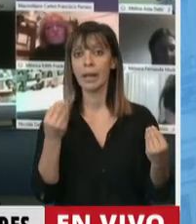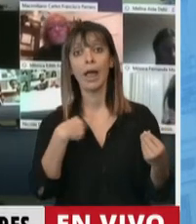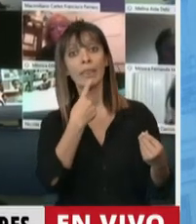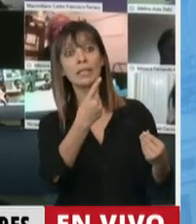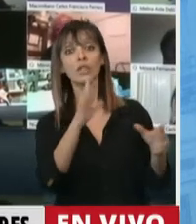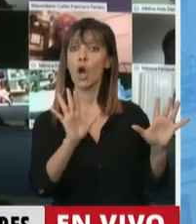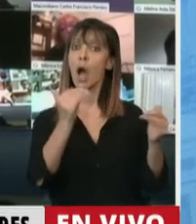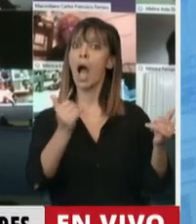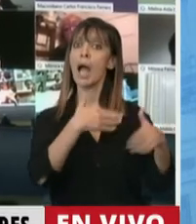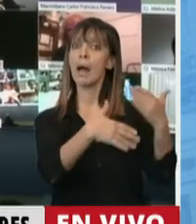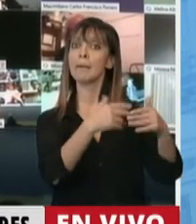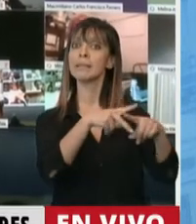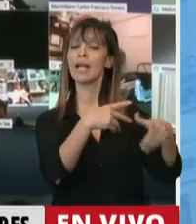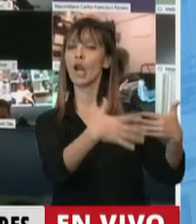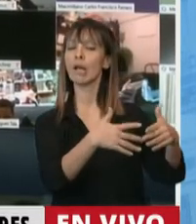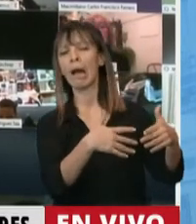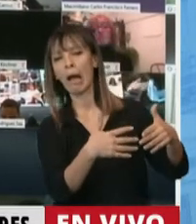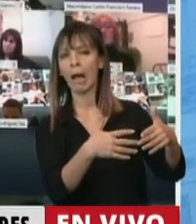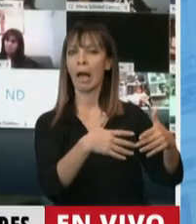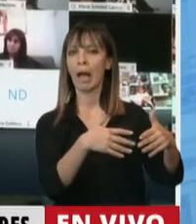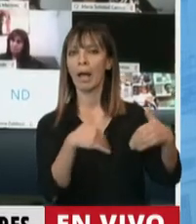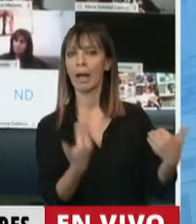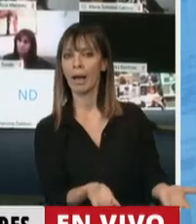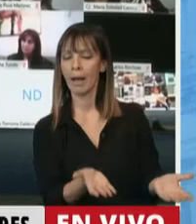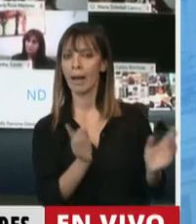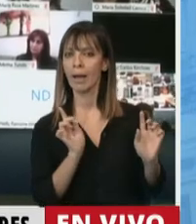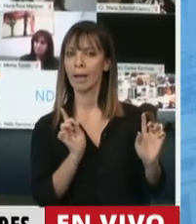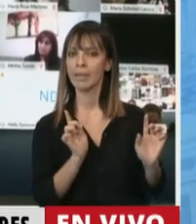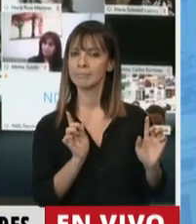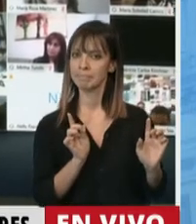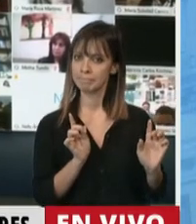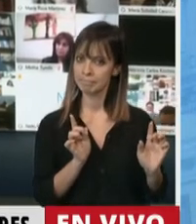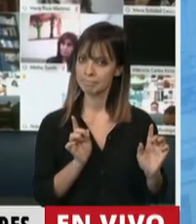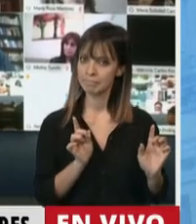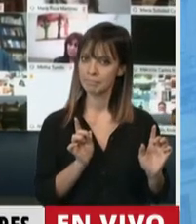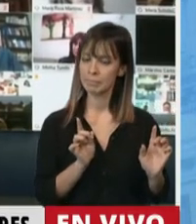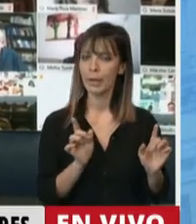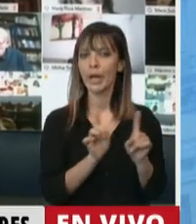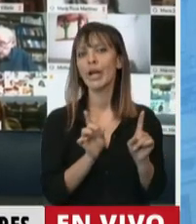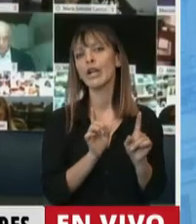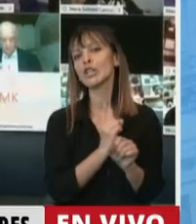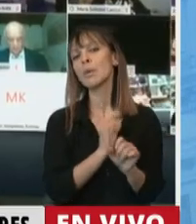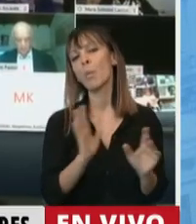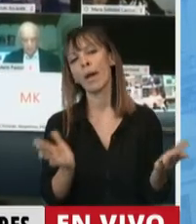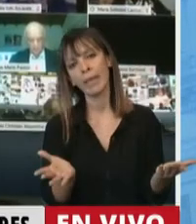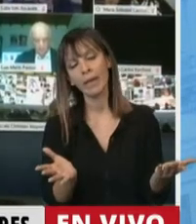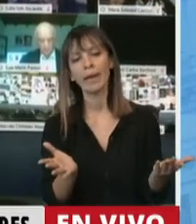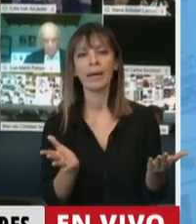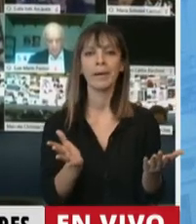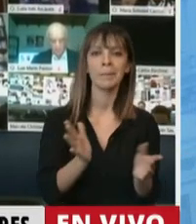tecnológicos lo que no se puede hacer es limitar, eliminar o